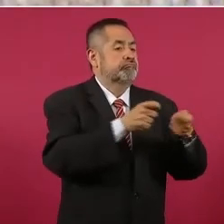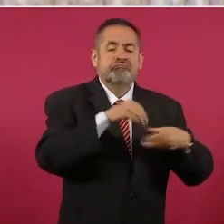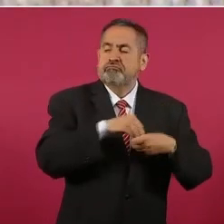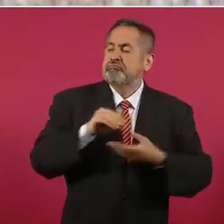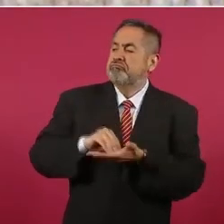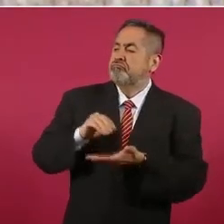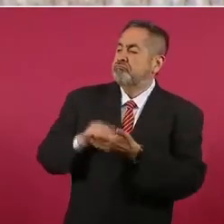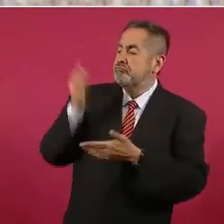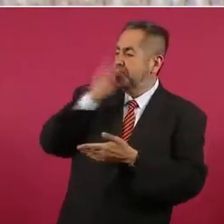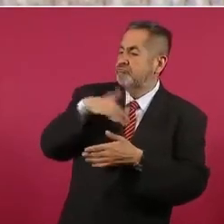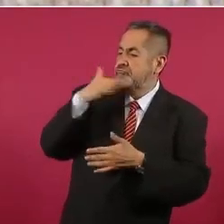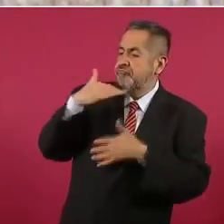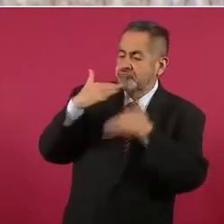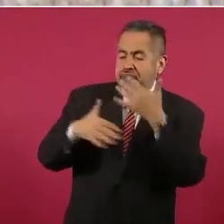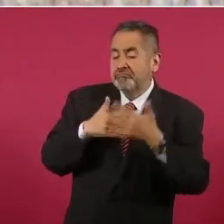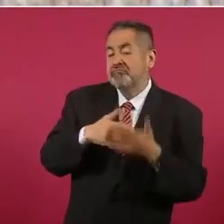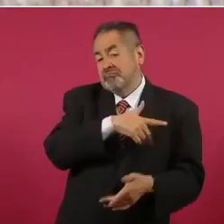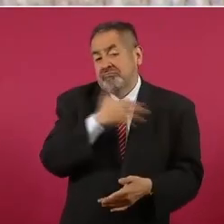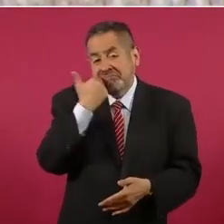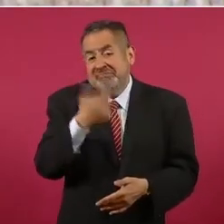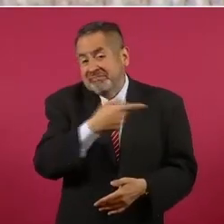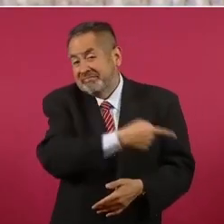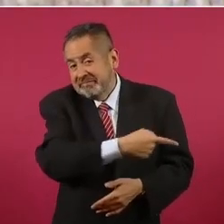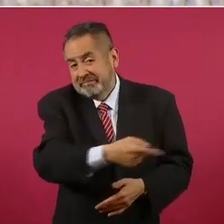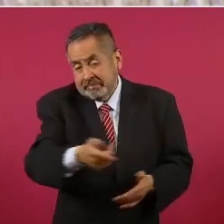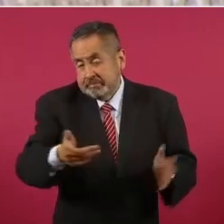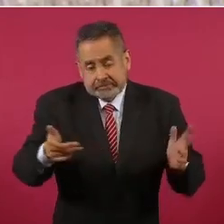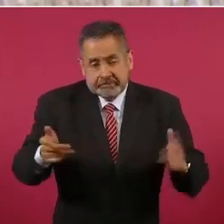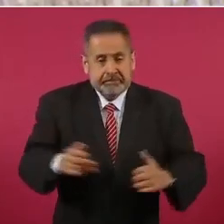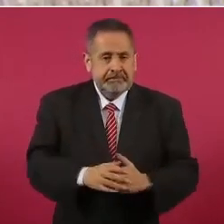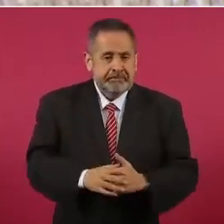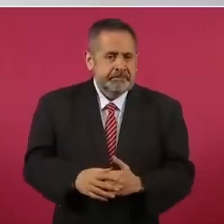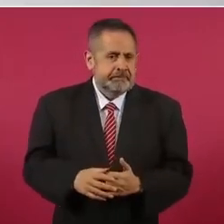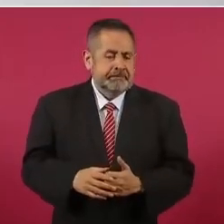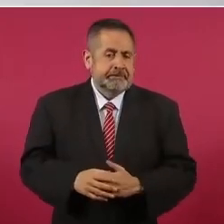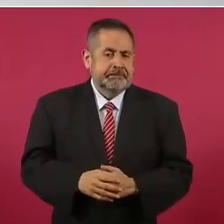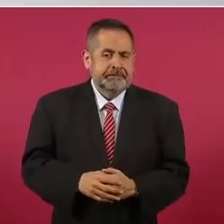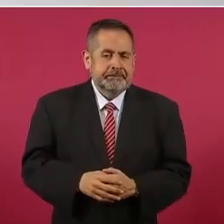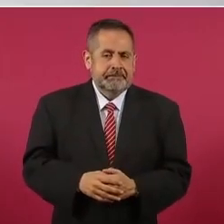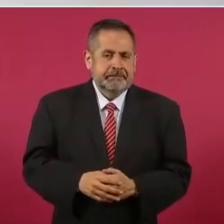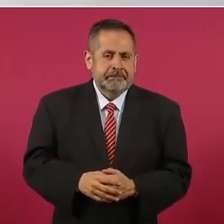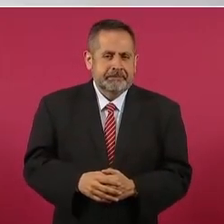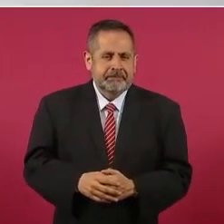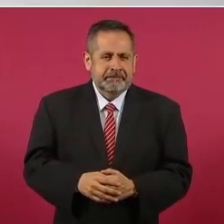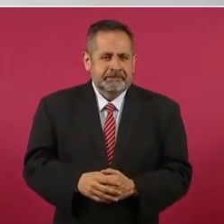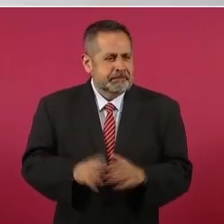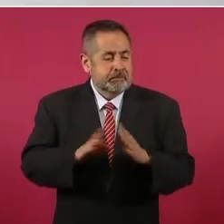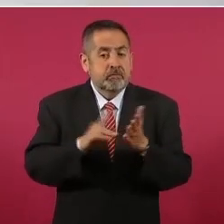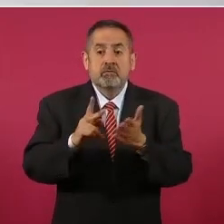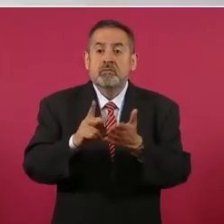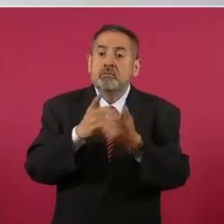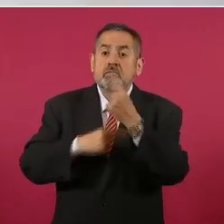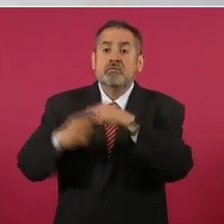Porque ¿cómo van a regresar?